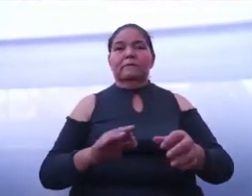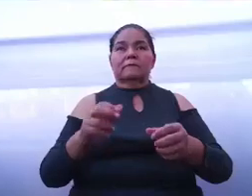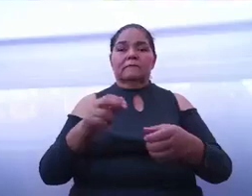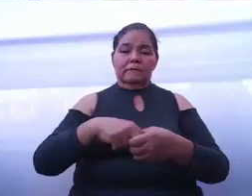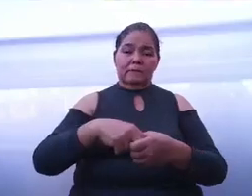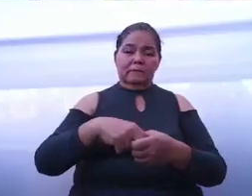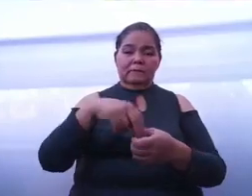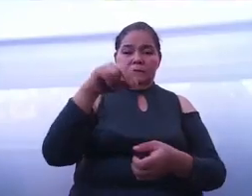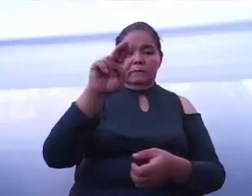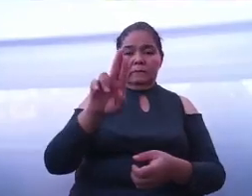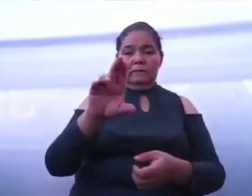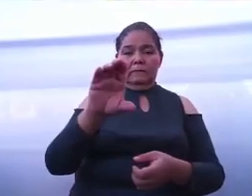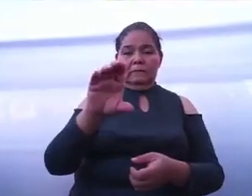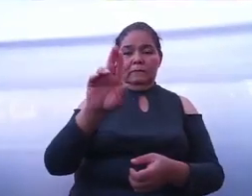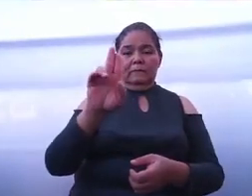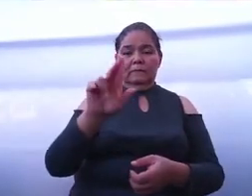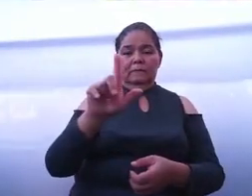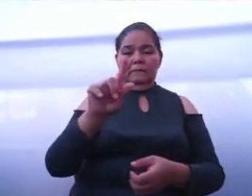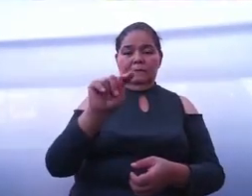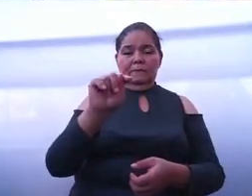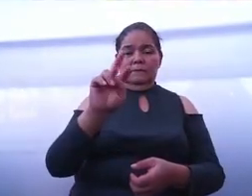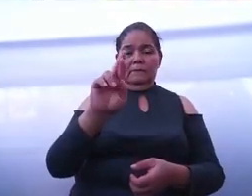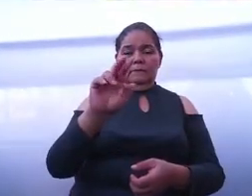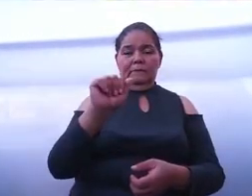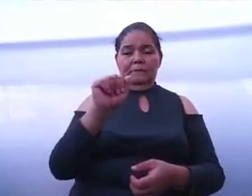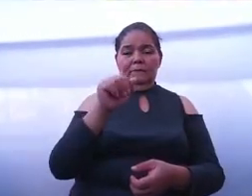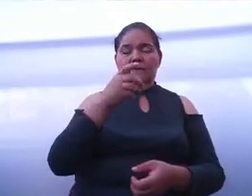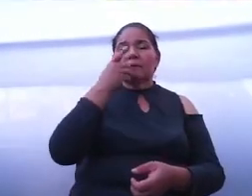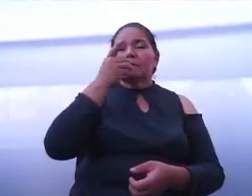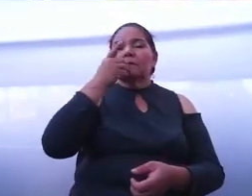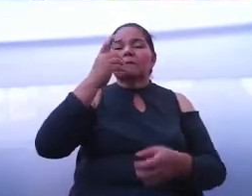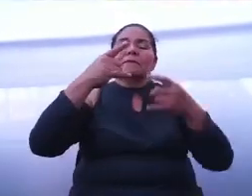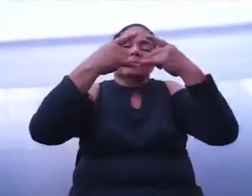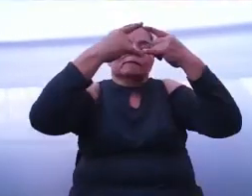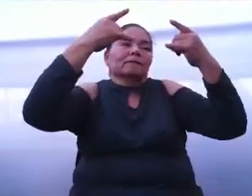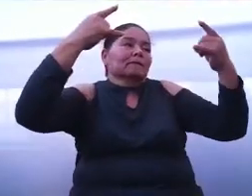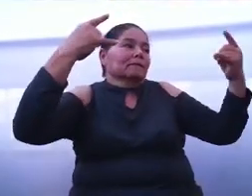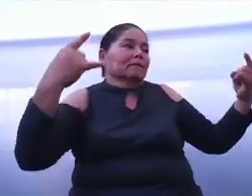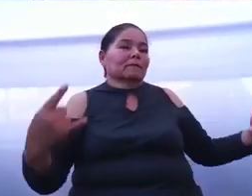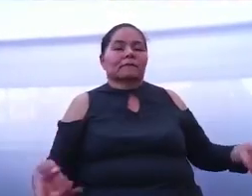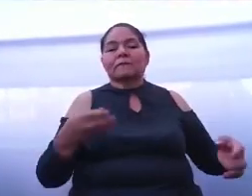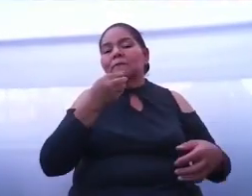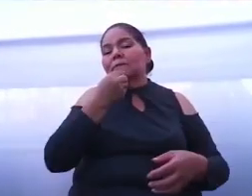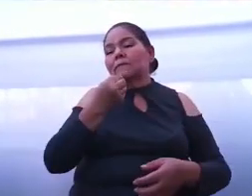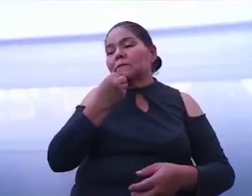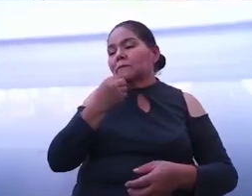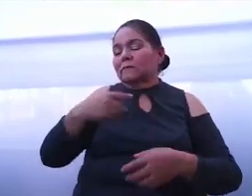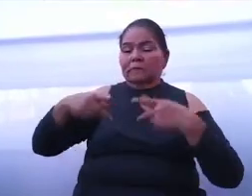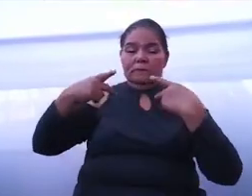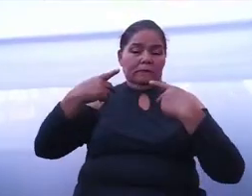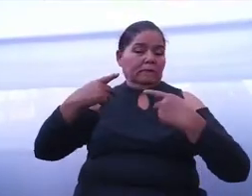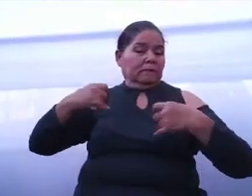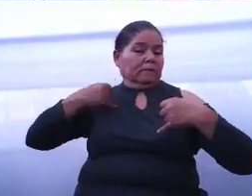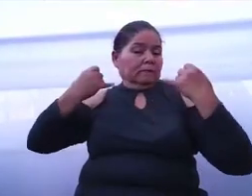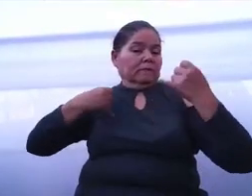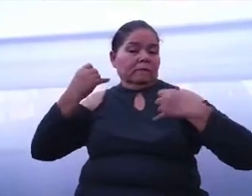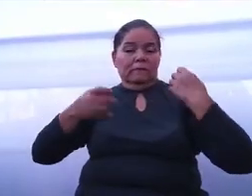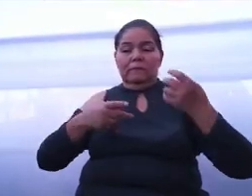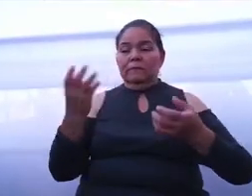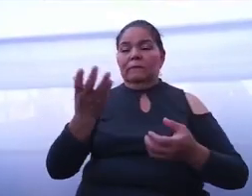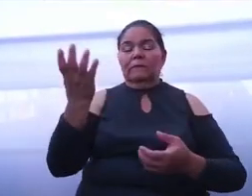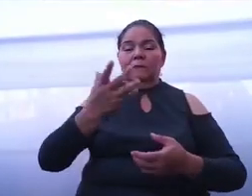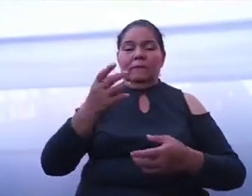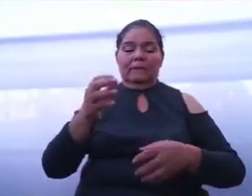de nuestro municipio, contando cuentos, contando historias, dando talleres, preparando